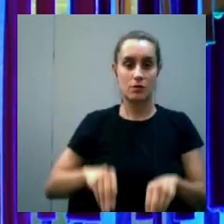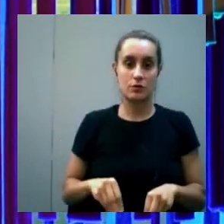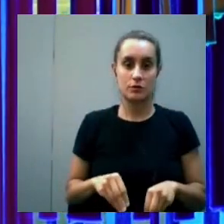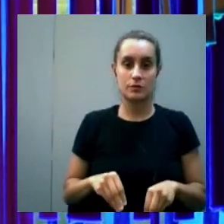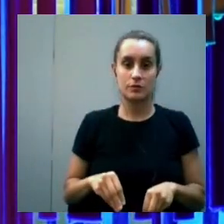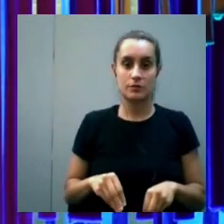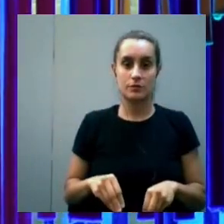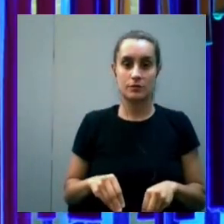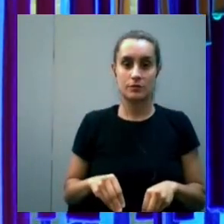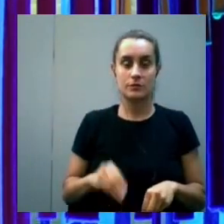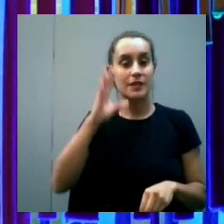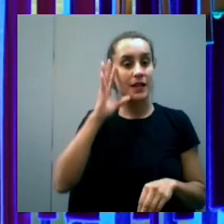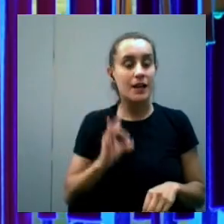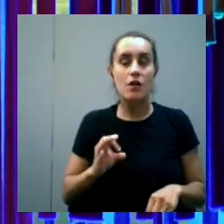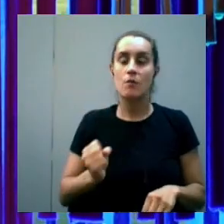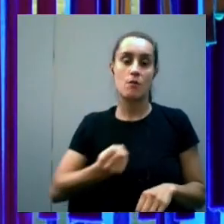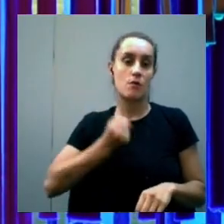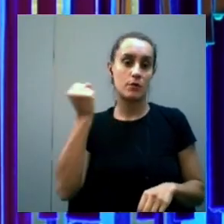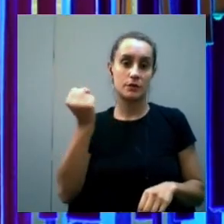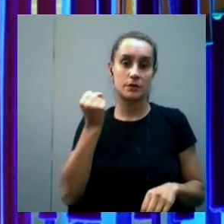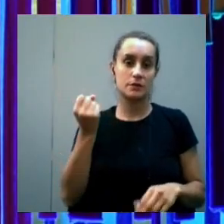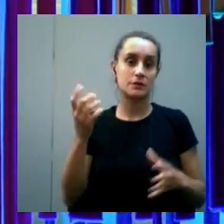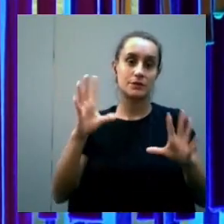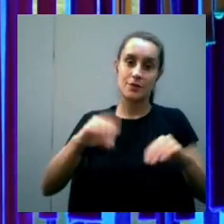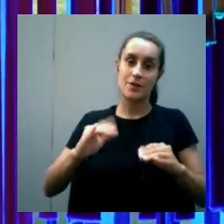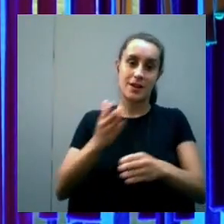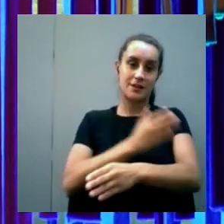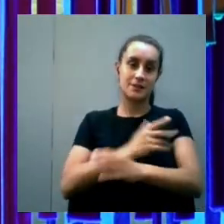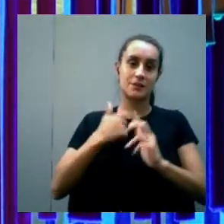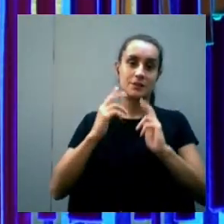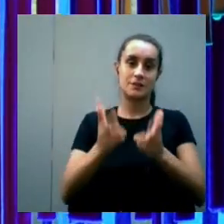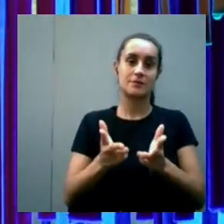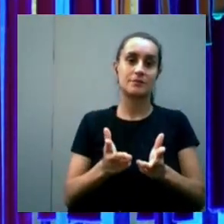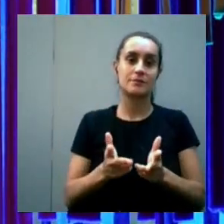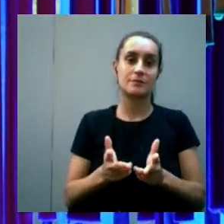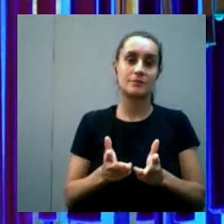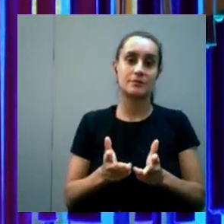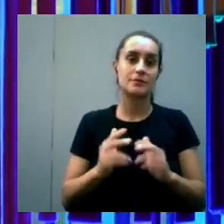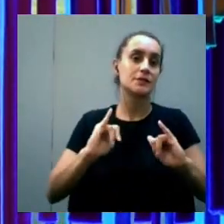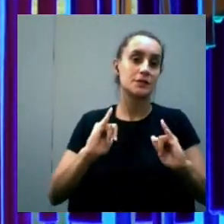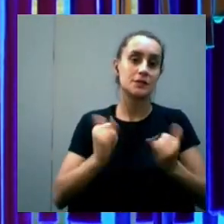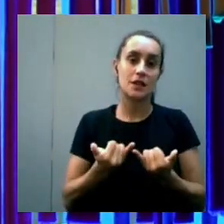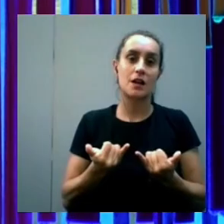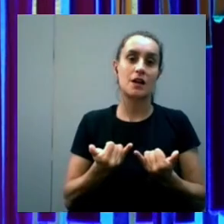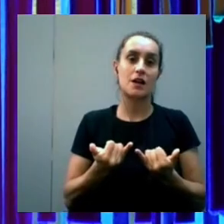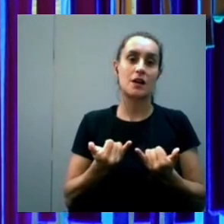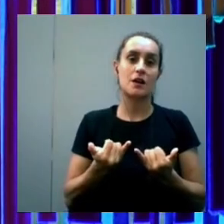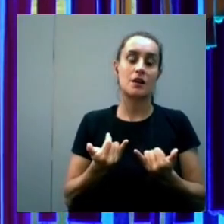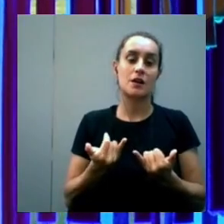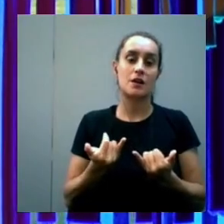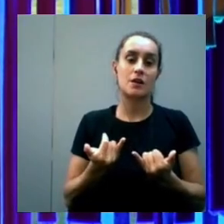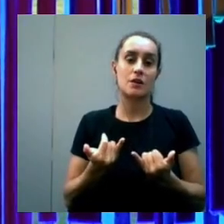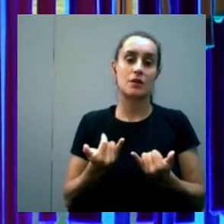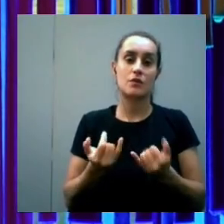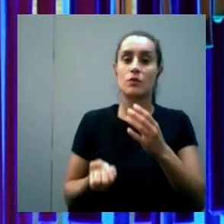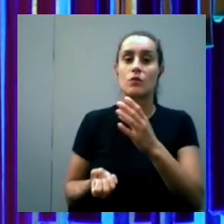creo que es fundamental por todo lo que dije antes y bueno ya tenemos un lugarcito hay